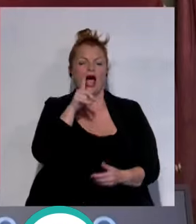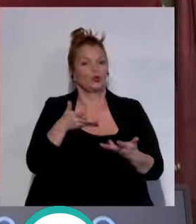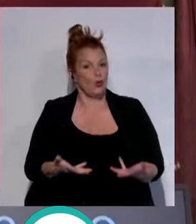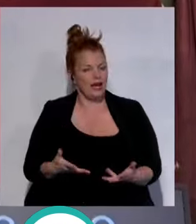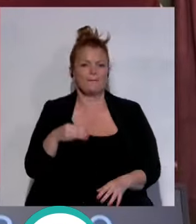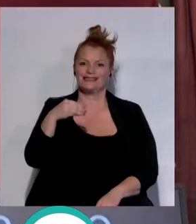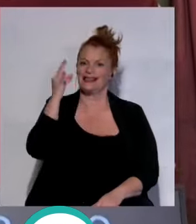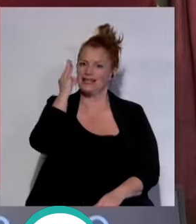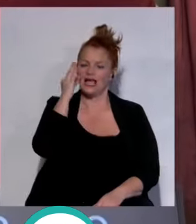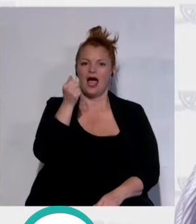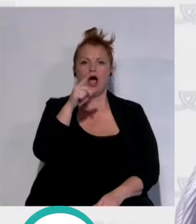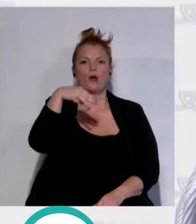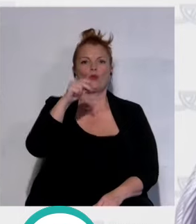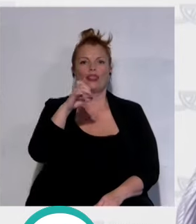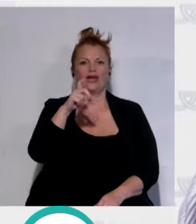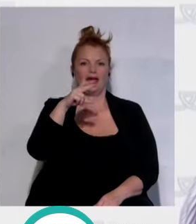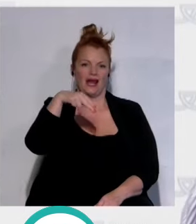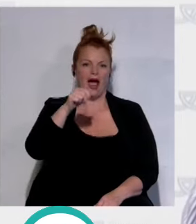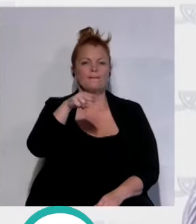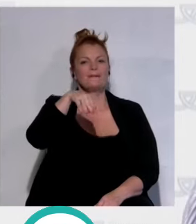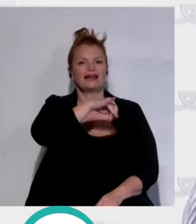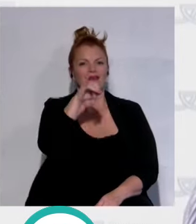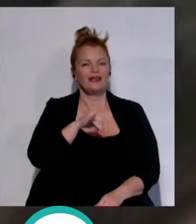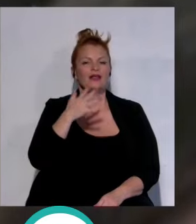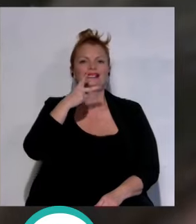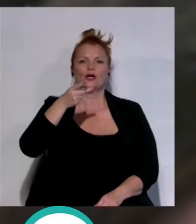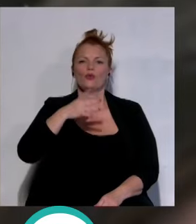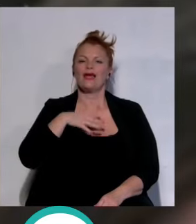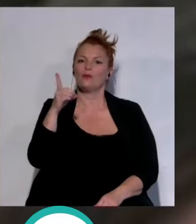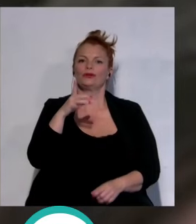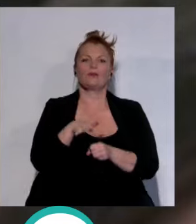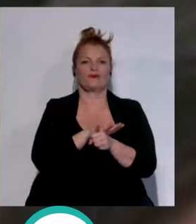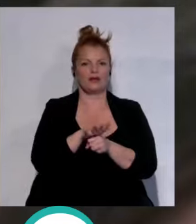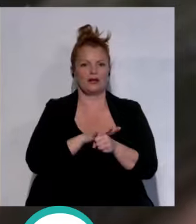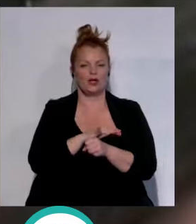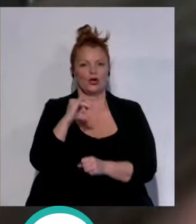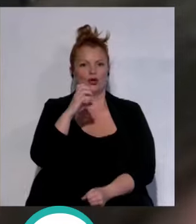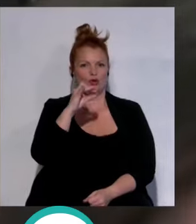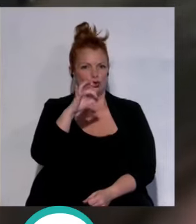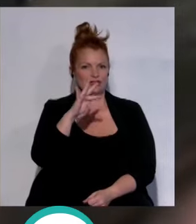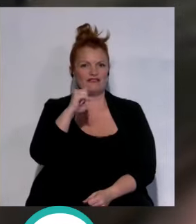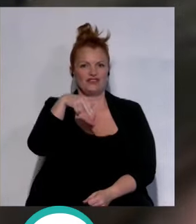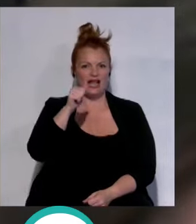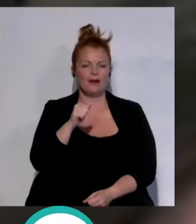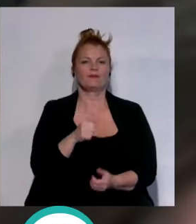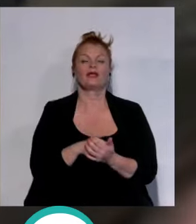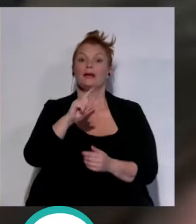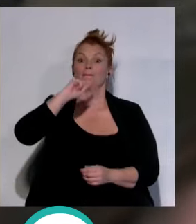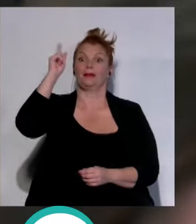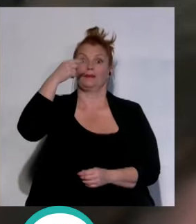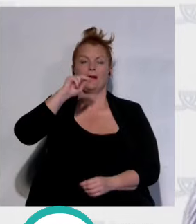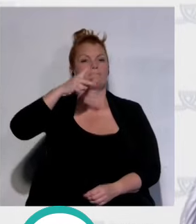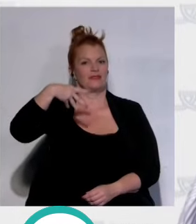presidenta Almudena Martínez a la que fue segunda diputada provincial Josefina Junquera y primera